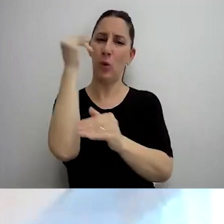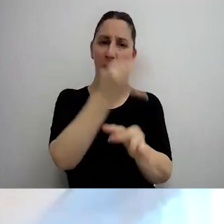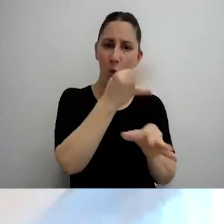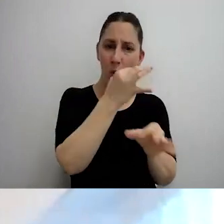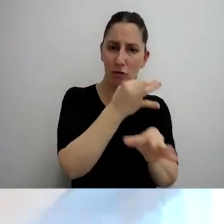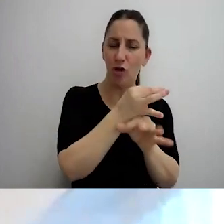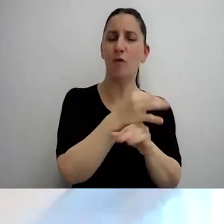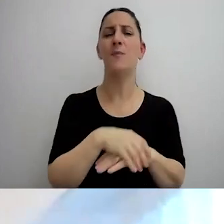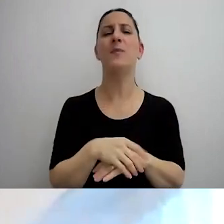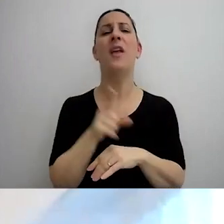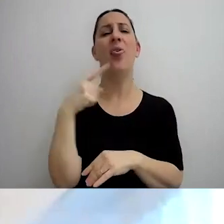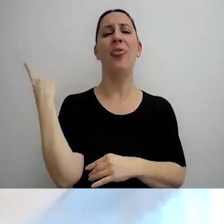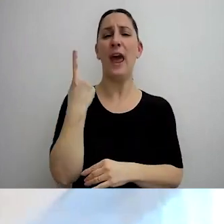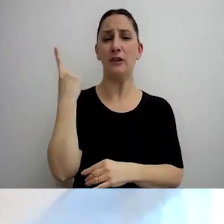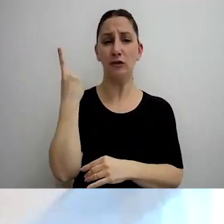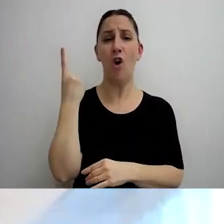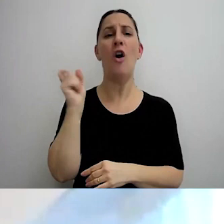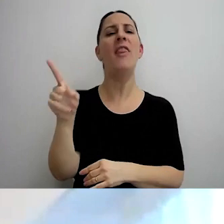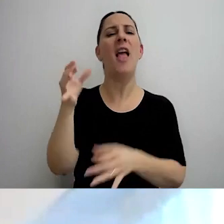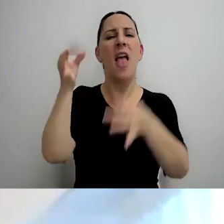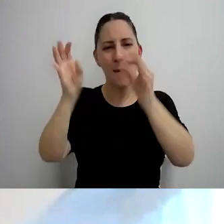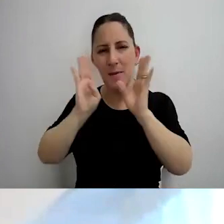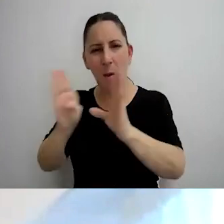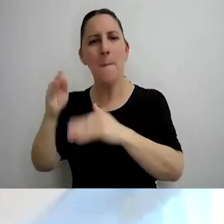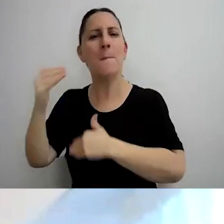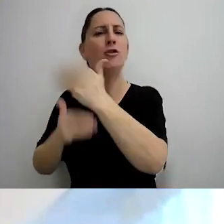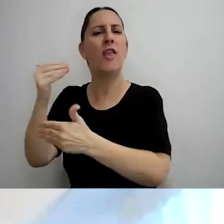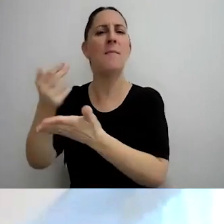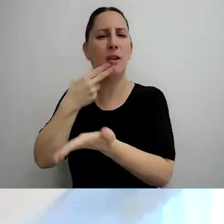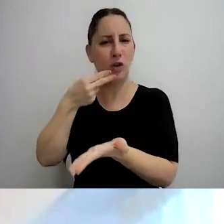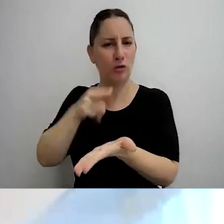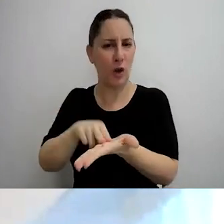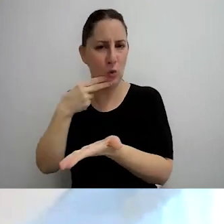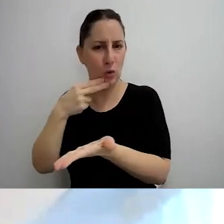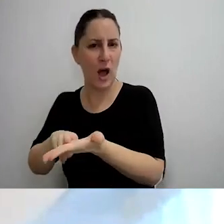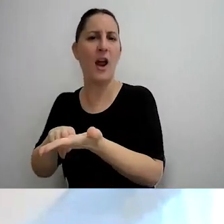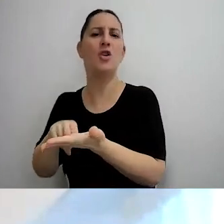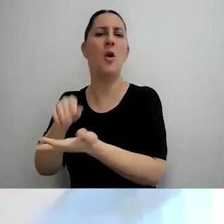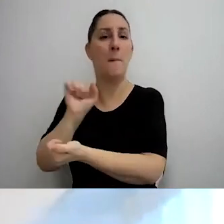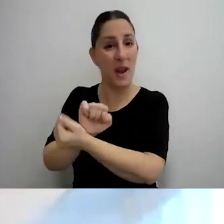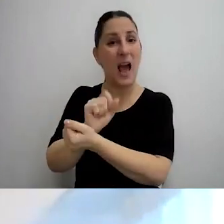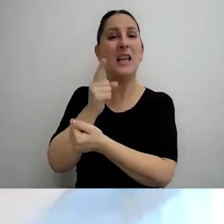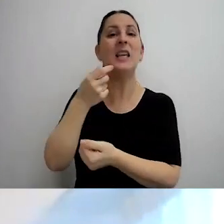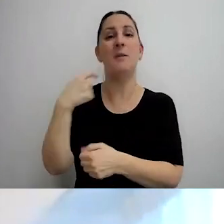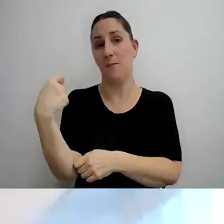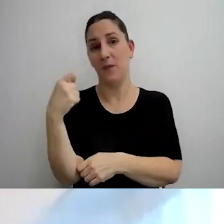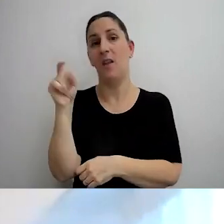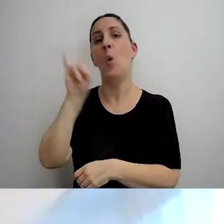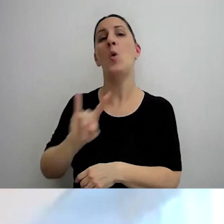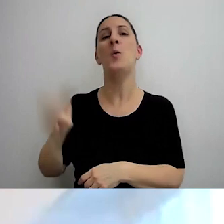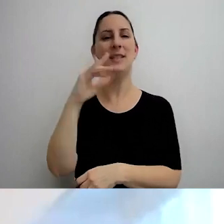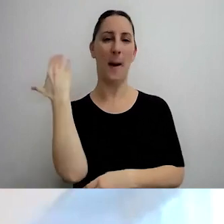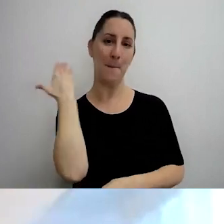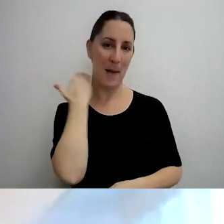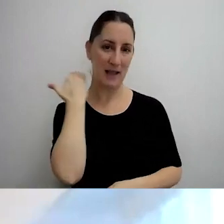virtuales, es directora de la especialización en procedimiento tributario, penal tributario y previsional de la Universidad de La Matanza,